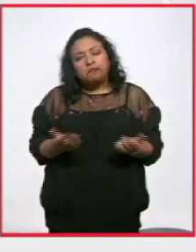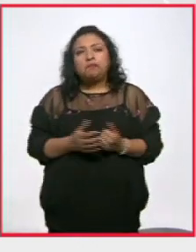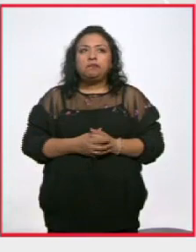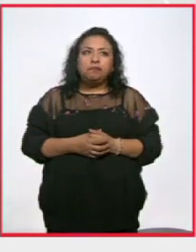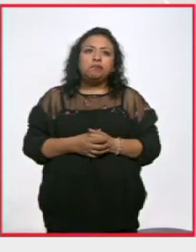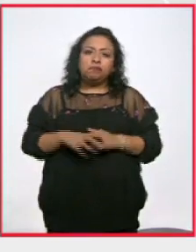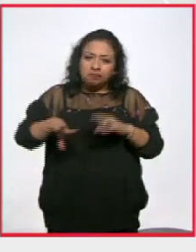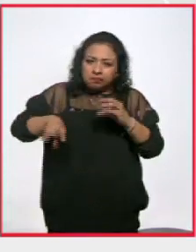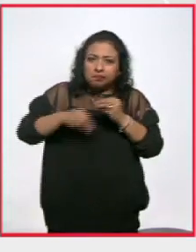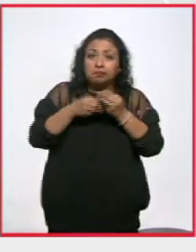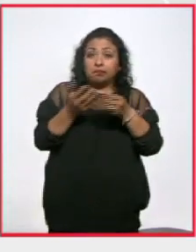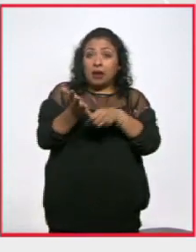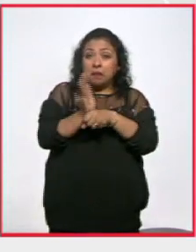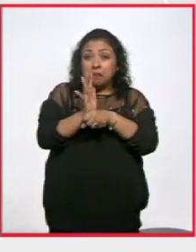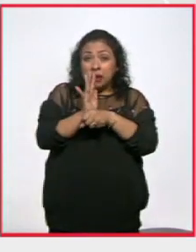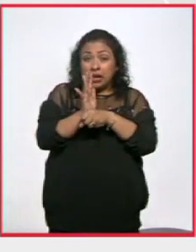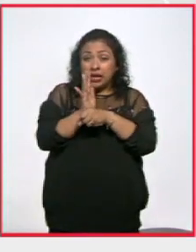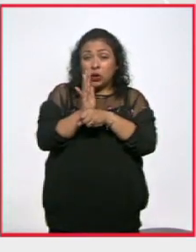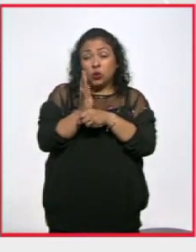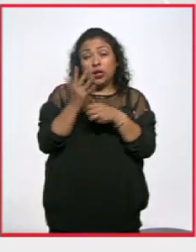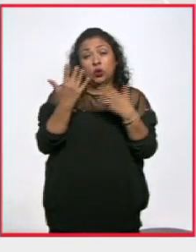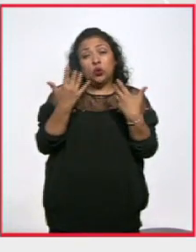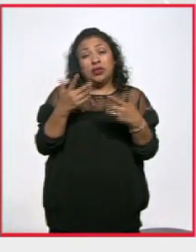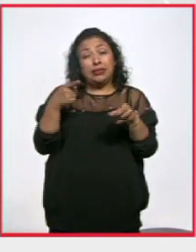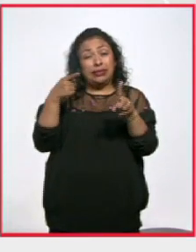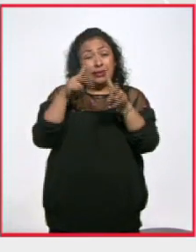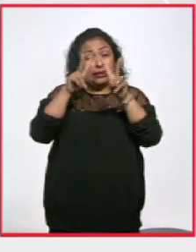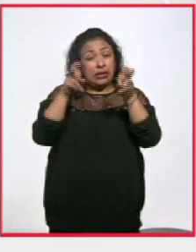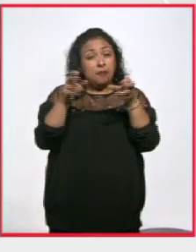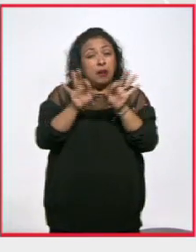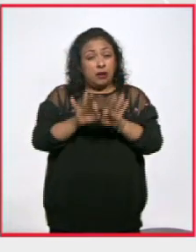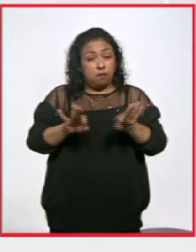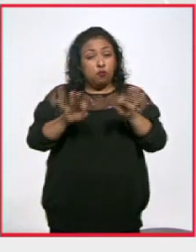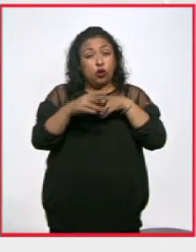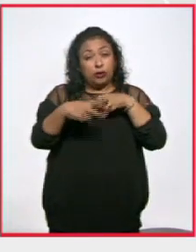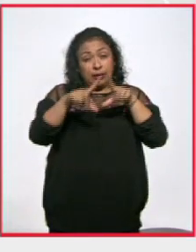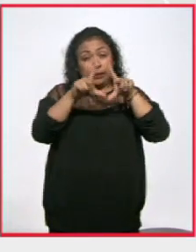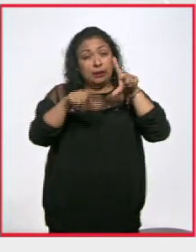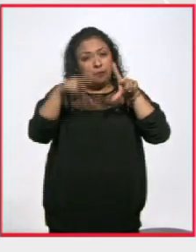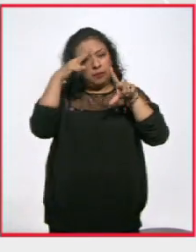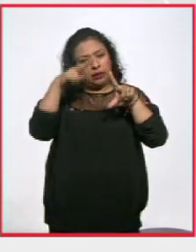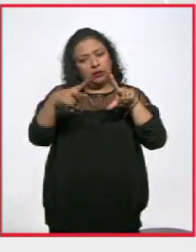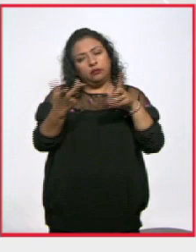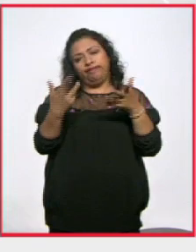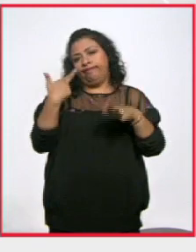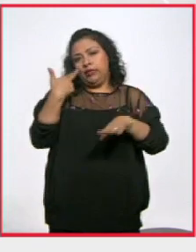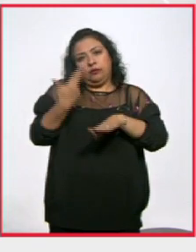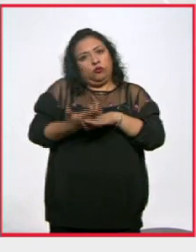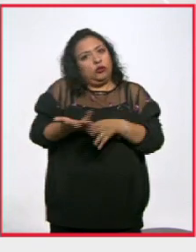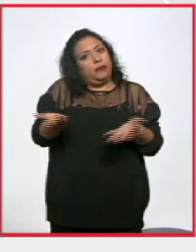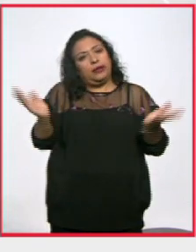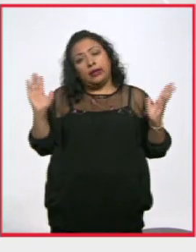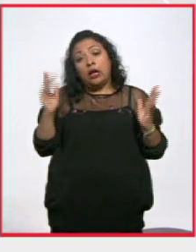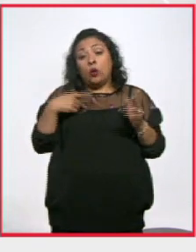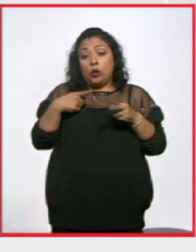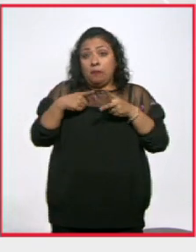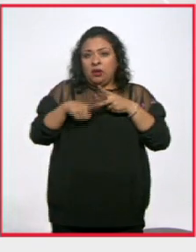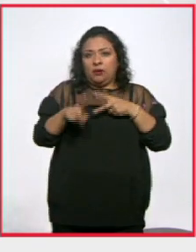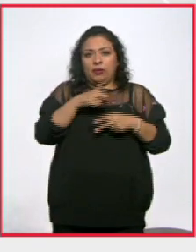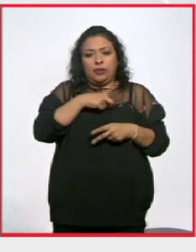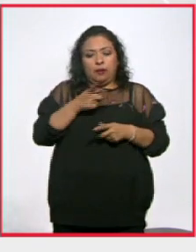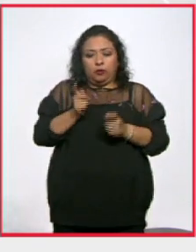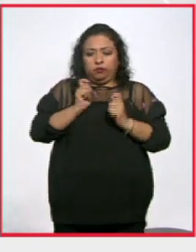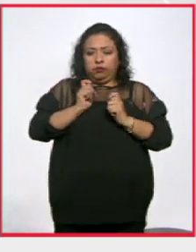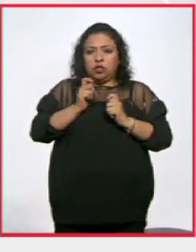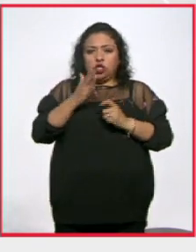formar parte de una película que trata de un tema tan importante para México siempre es una responsabilidad y al principio hay que tomar la